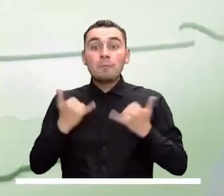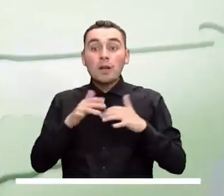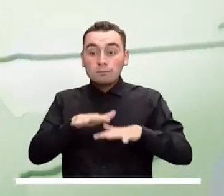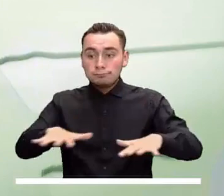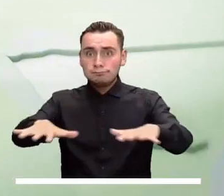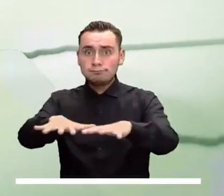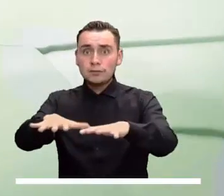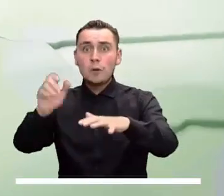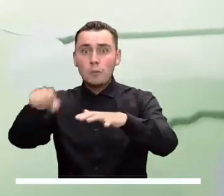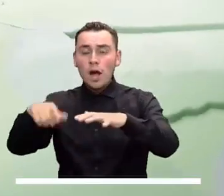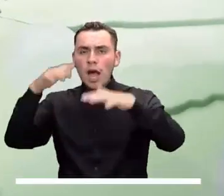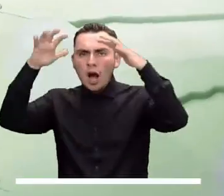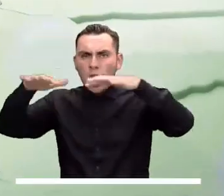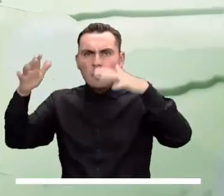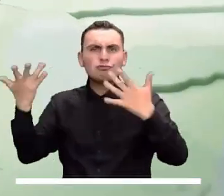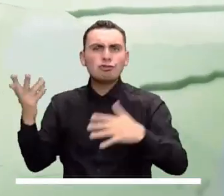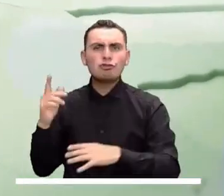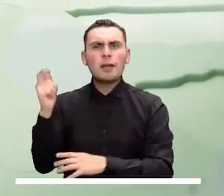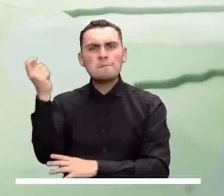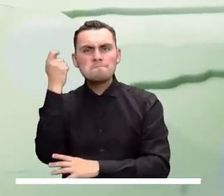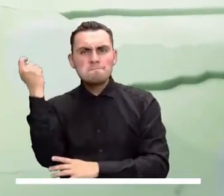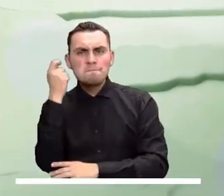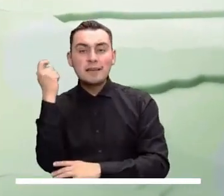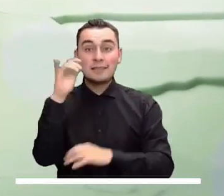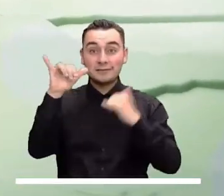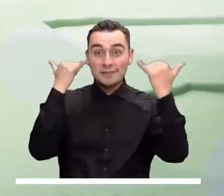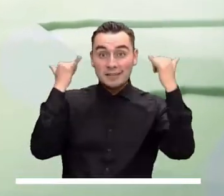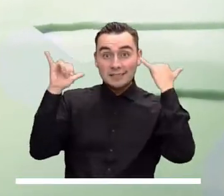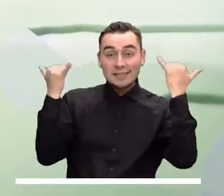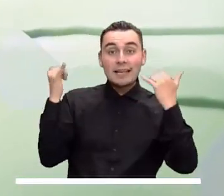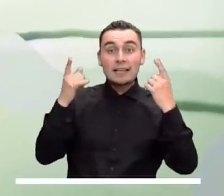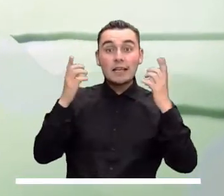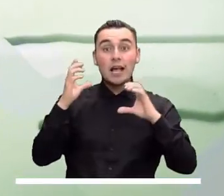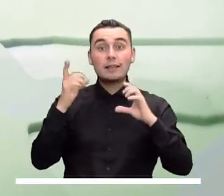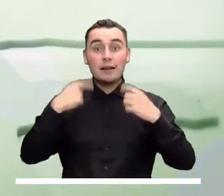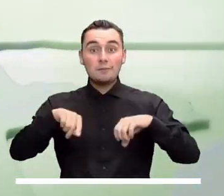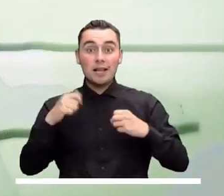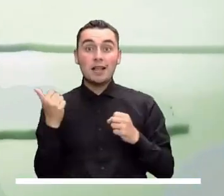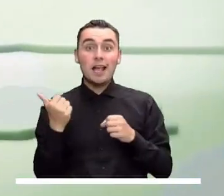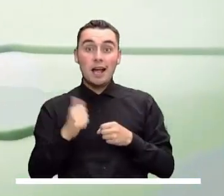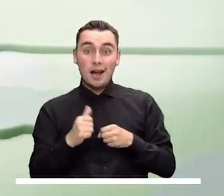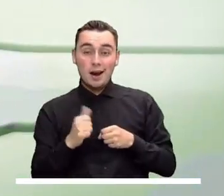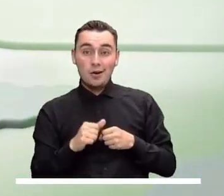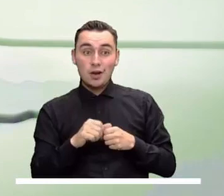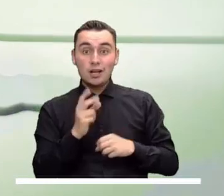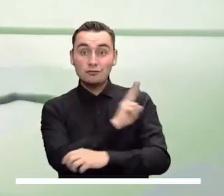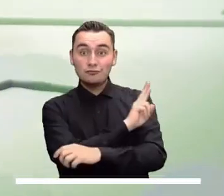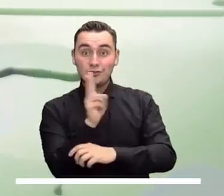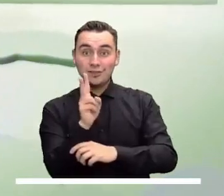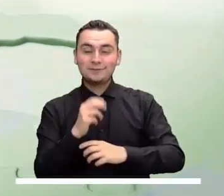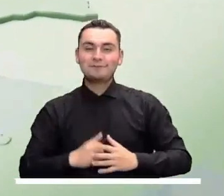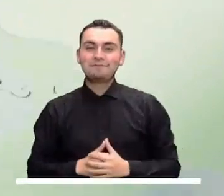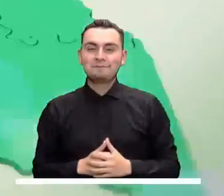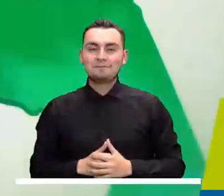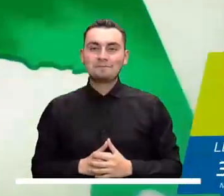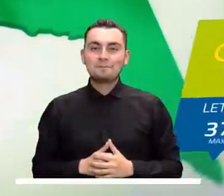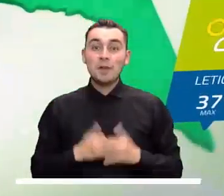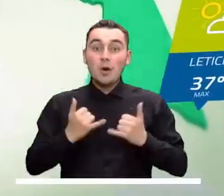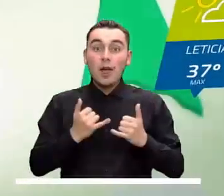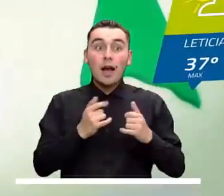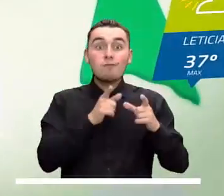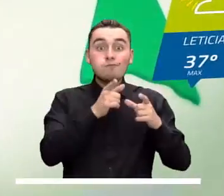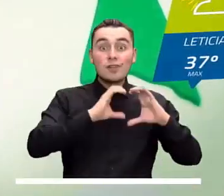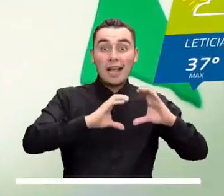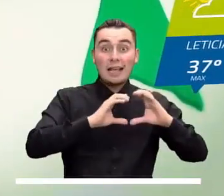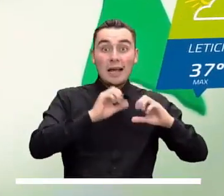mayormente seca en la Orinoquía, es posible que se activen algunas lluvias en Meta, Cazanare, Oriente y Occidente de Arauca y Norte de Bichara. Mientras